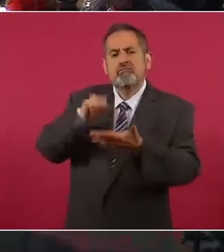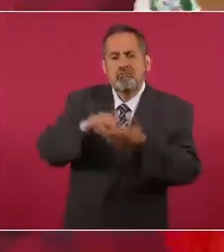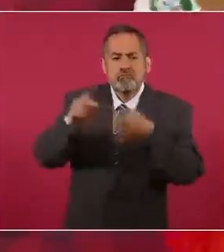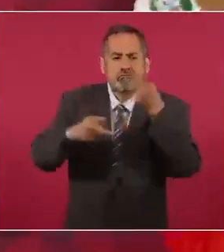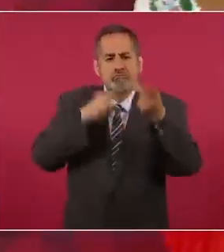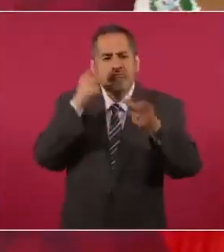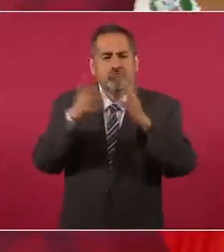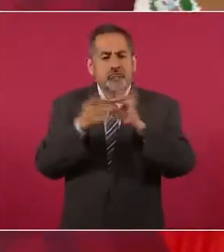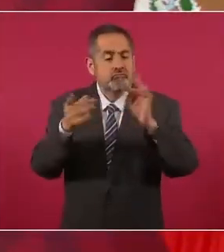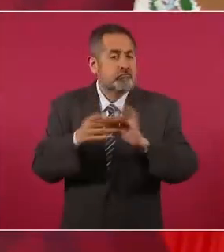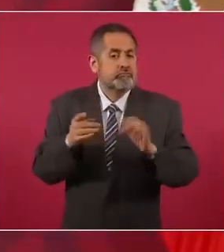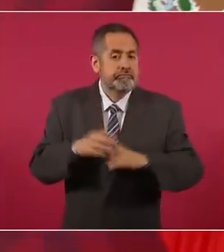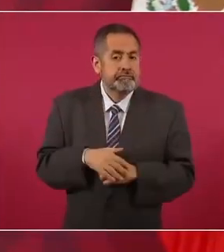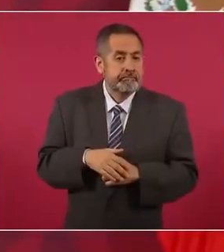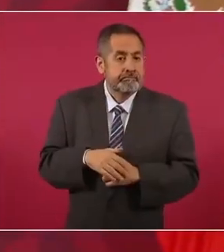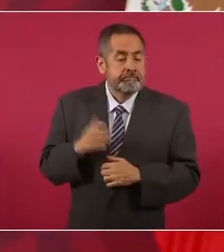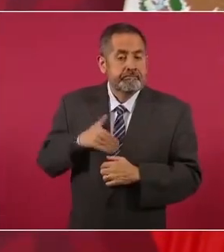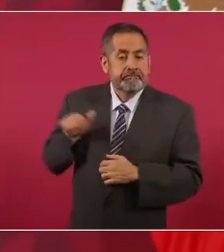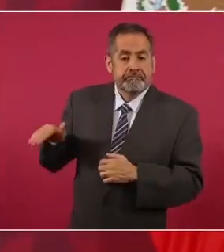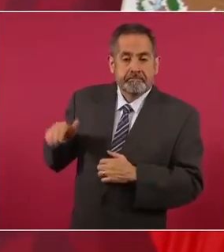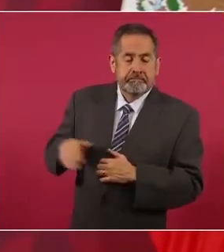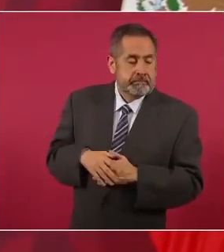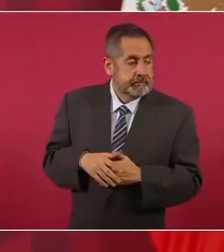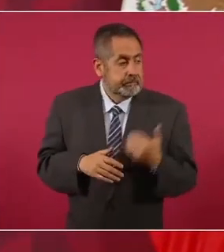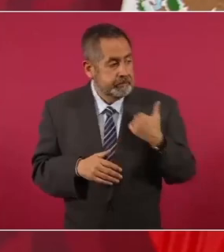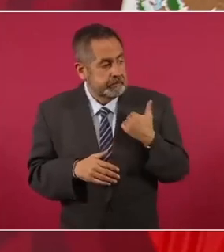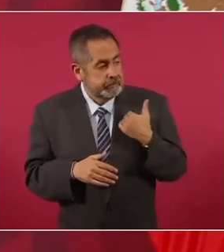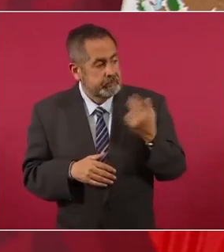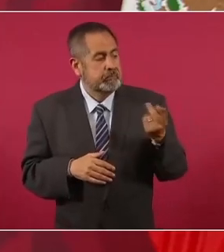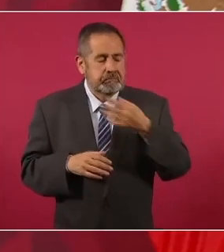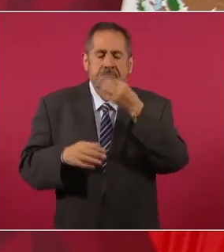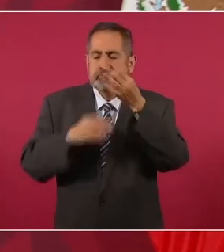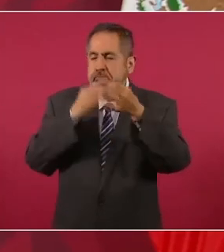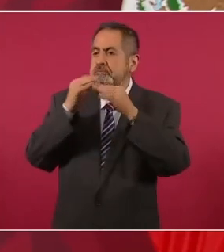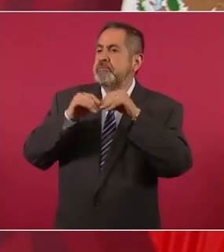así a esos extremos. Bueno,